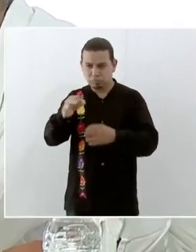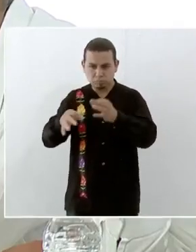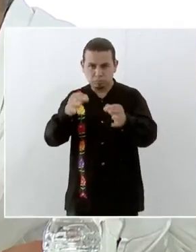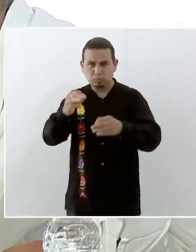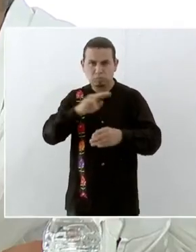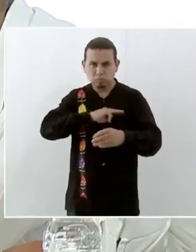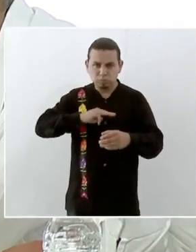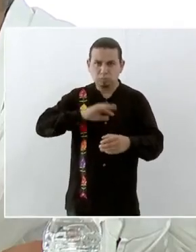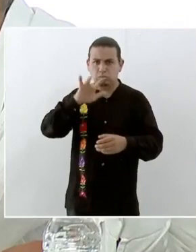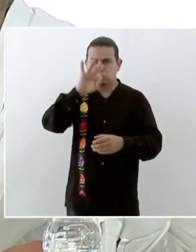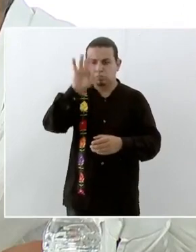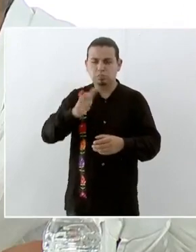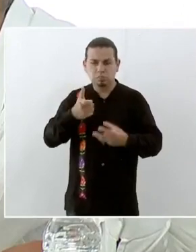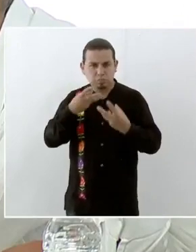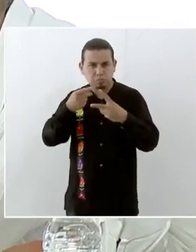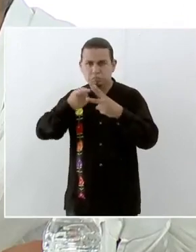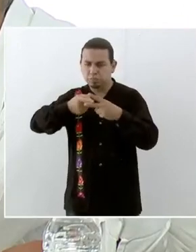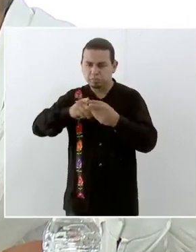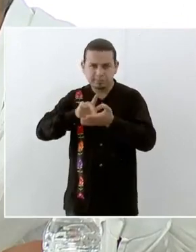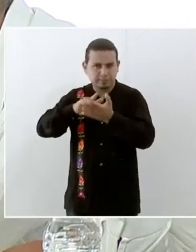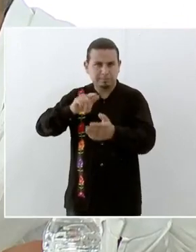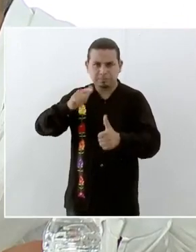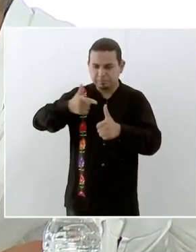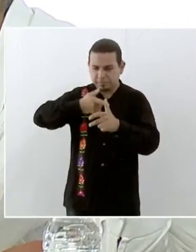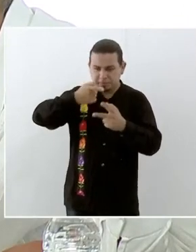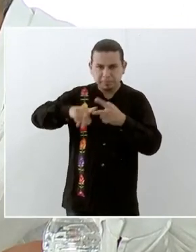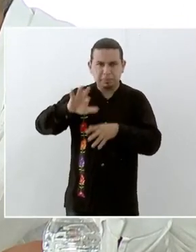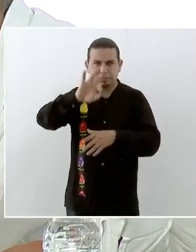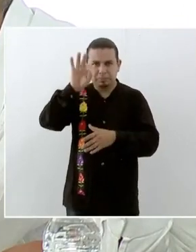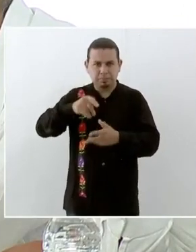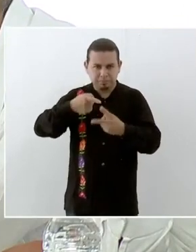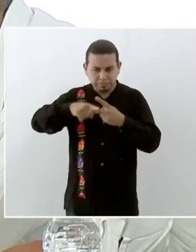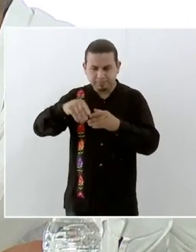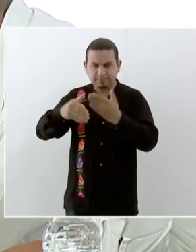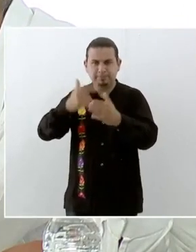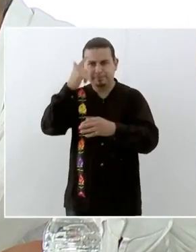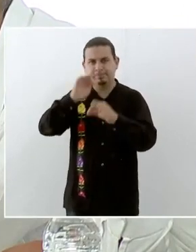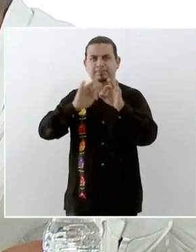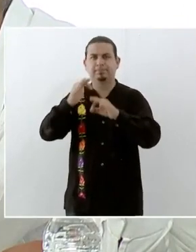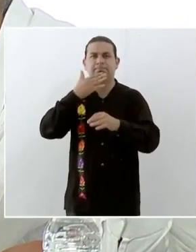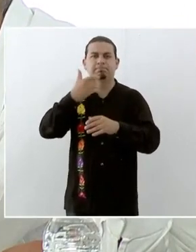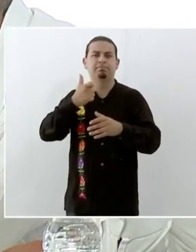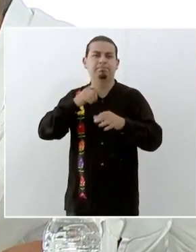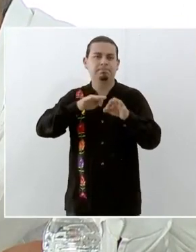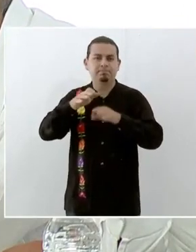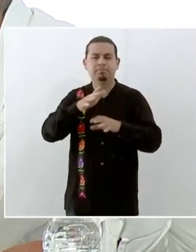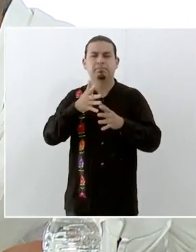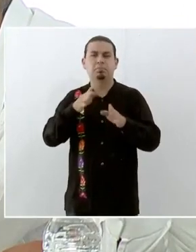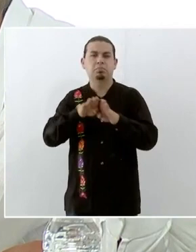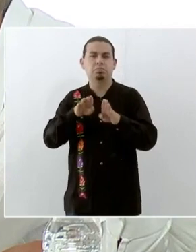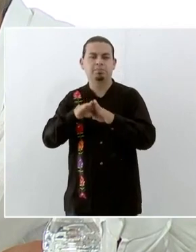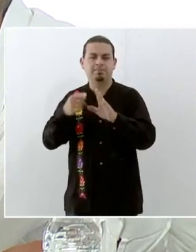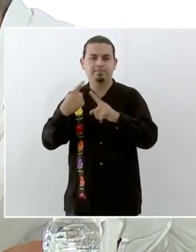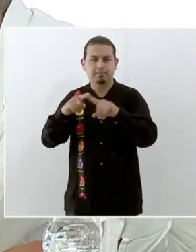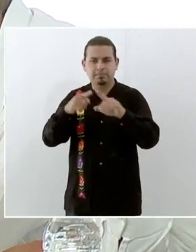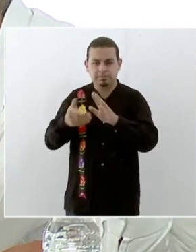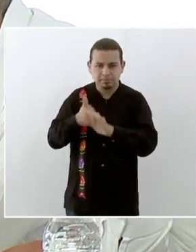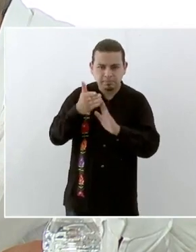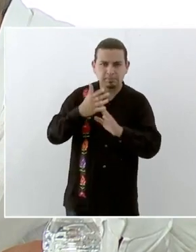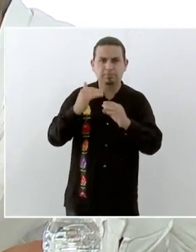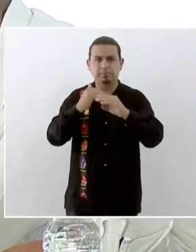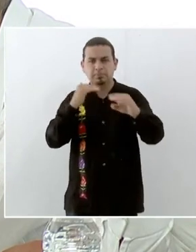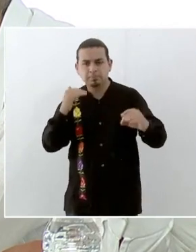equivalente al 50% del monto total del apoyo, de tal forma que ustedes puedan atender la rehabilitación, la